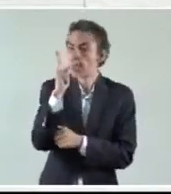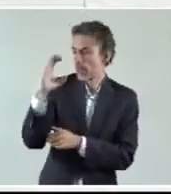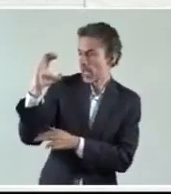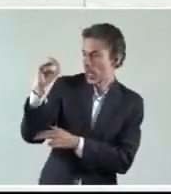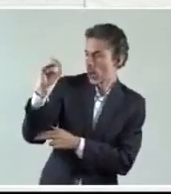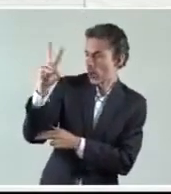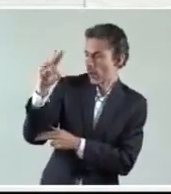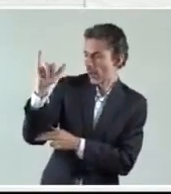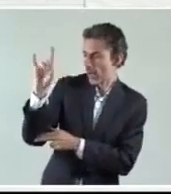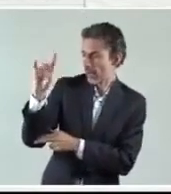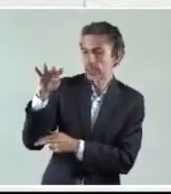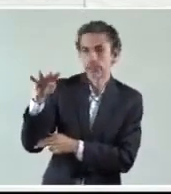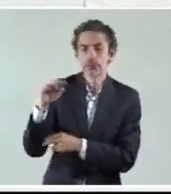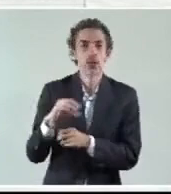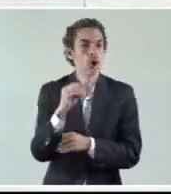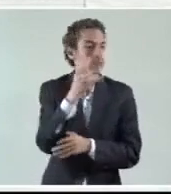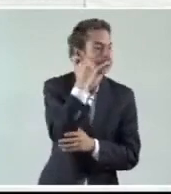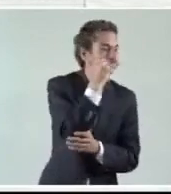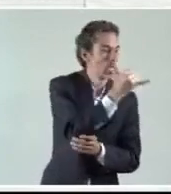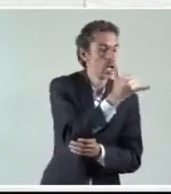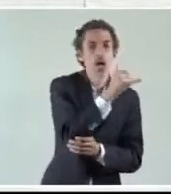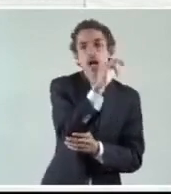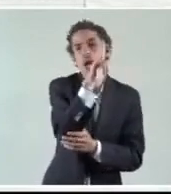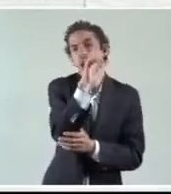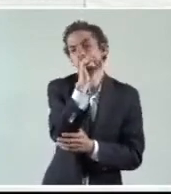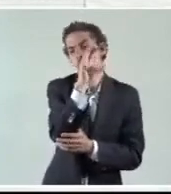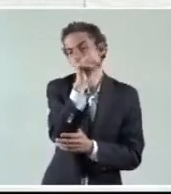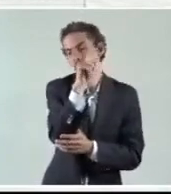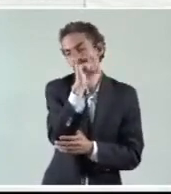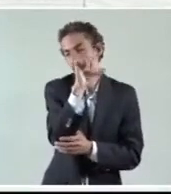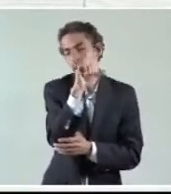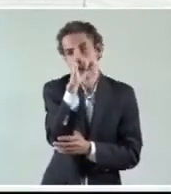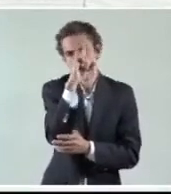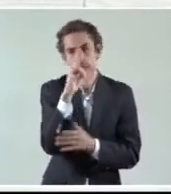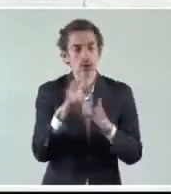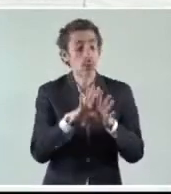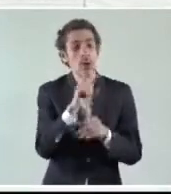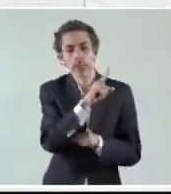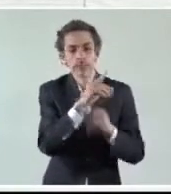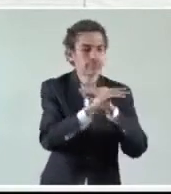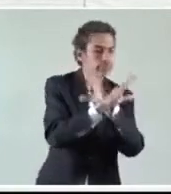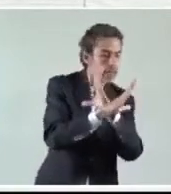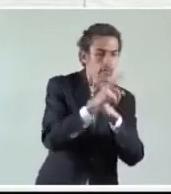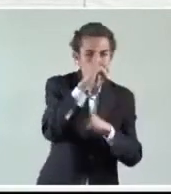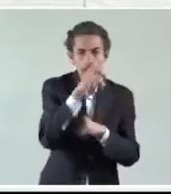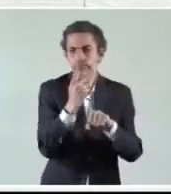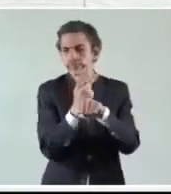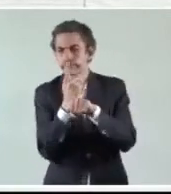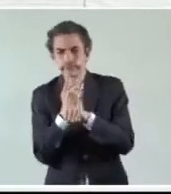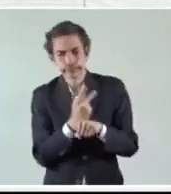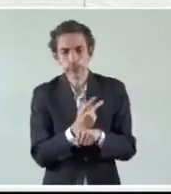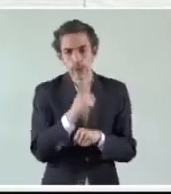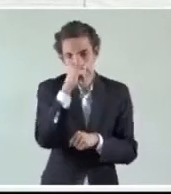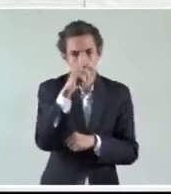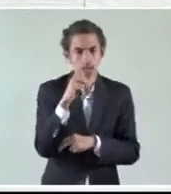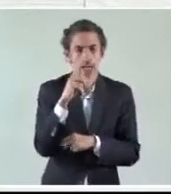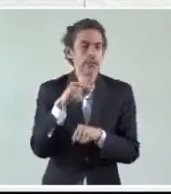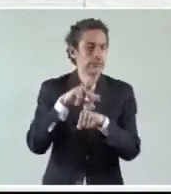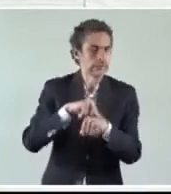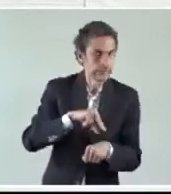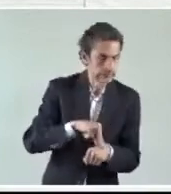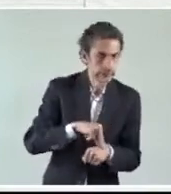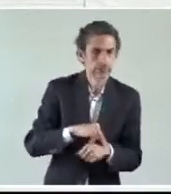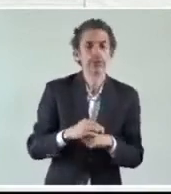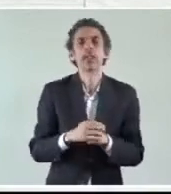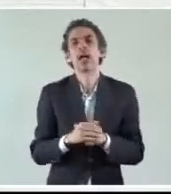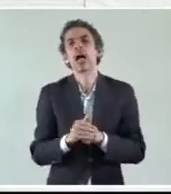COVID-19 o llama a Locatel. Ahí se les dará la información de médicos de Locatel, como